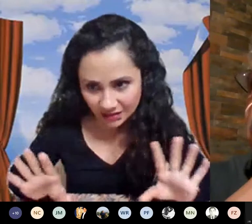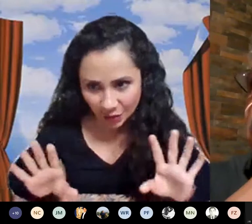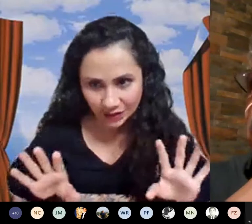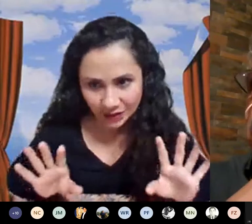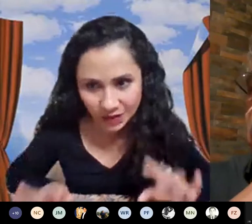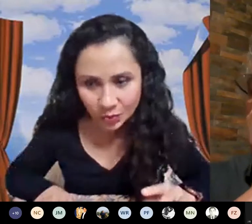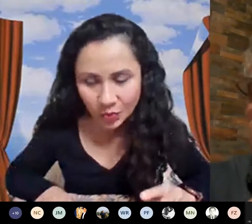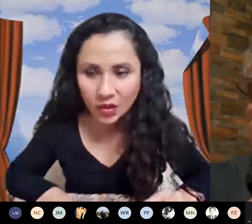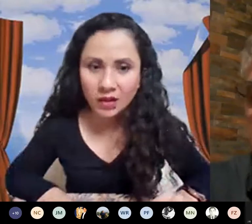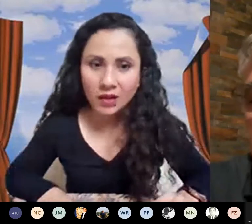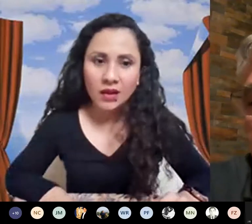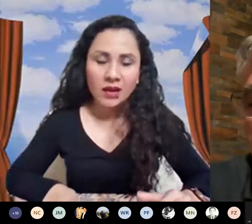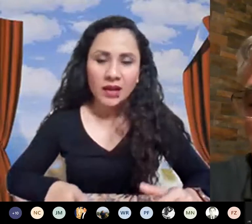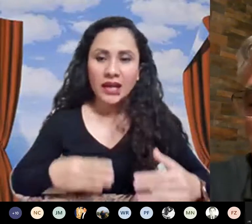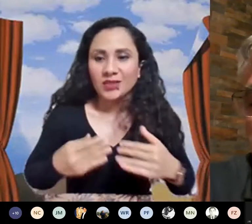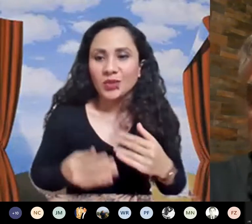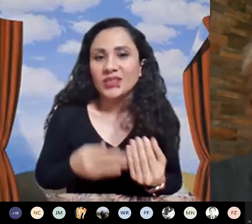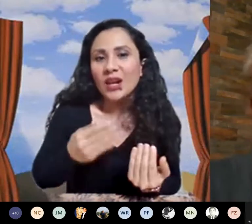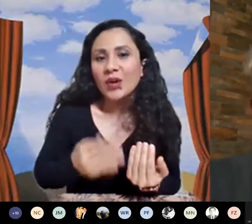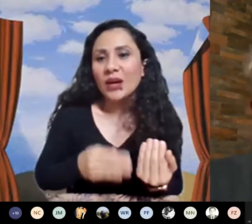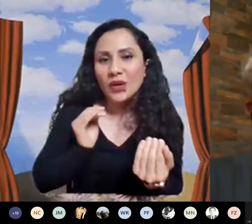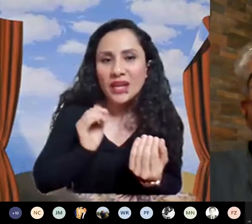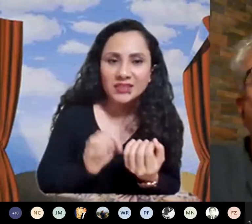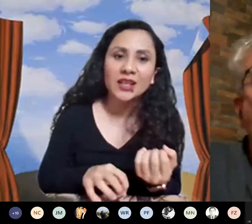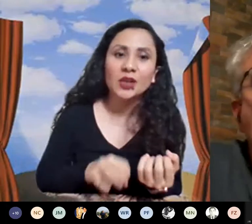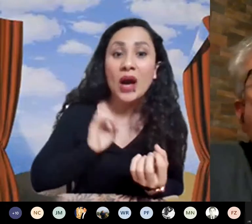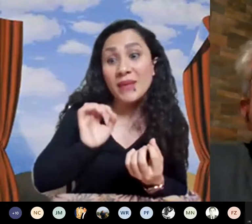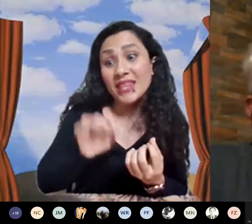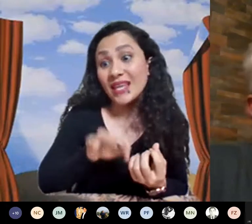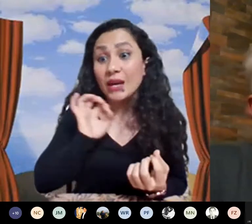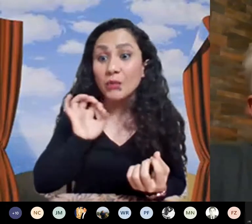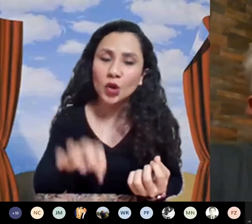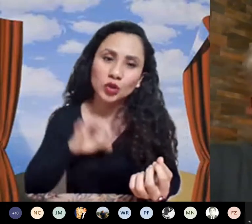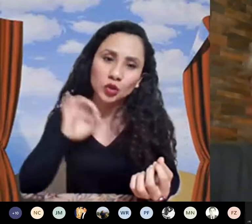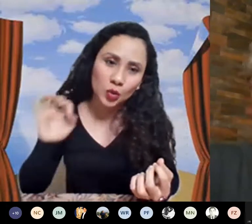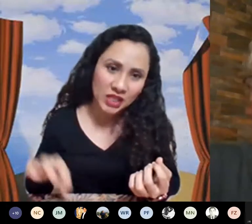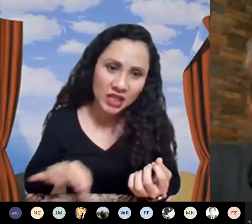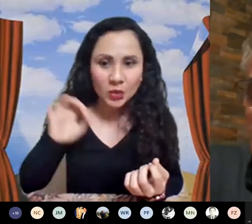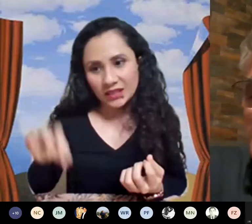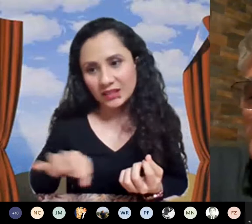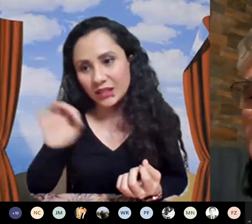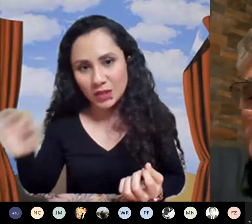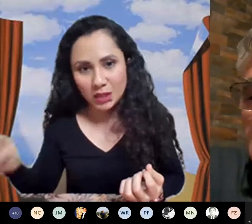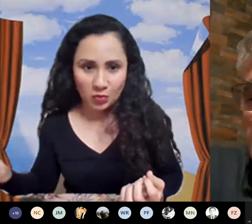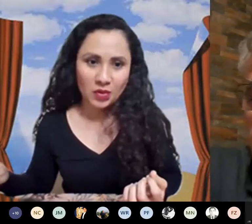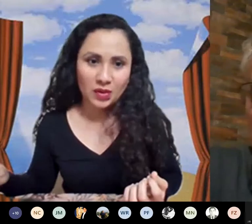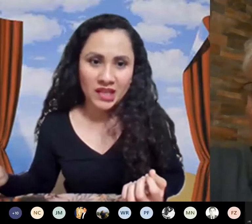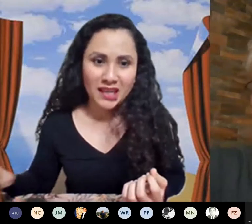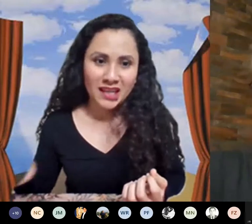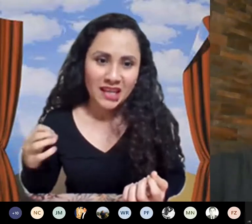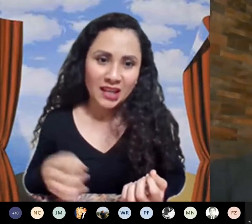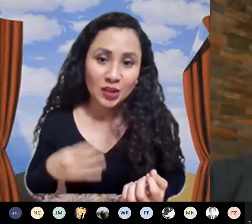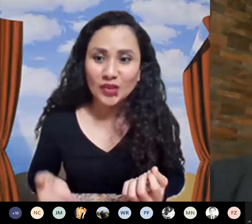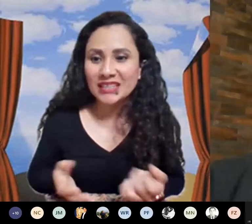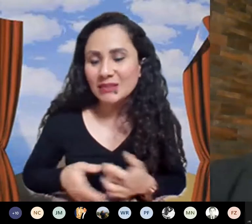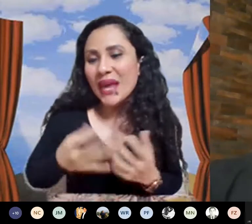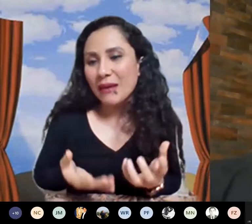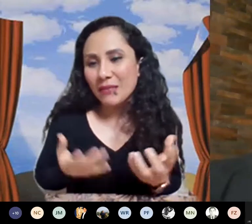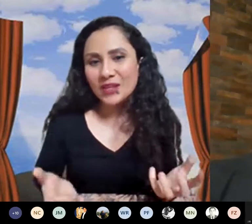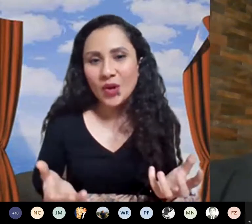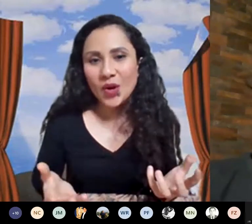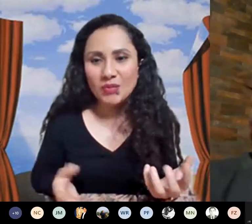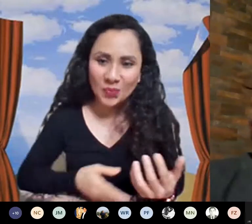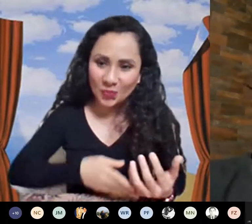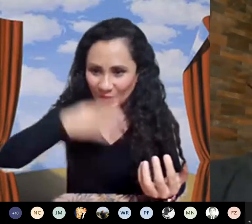fitness de un individuo esto es algo que voy haciendo a medida que voy construyendo el individuo entonces